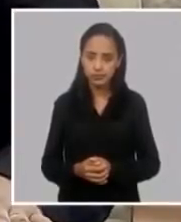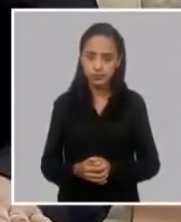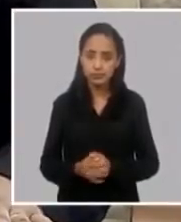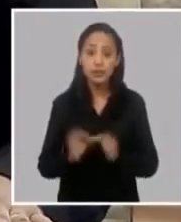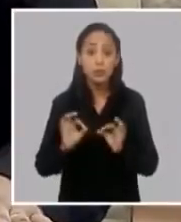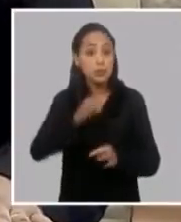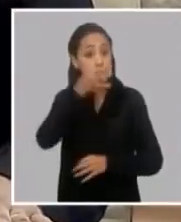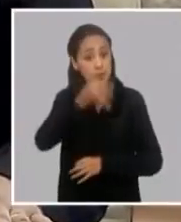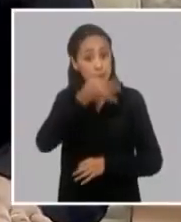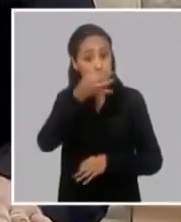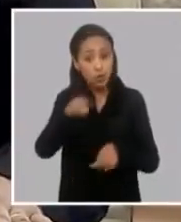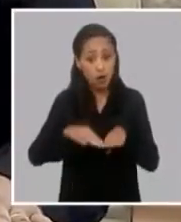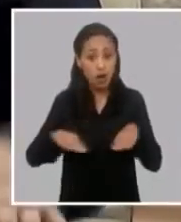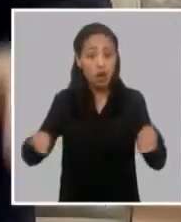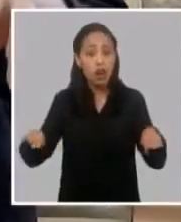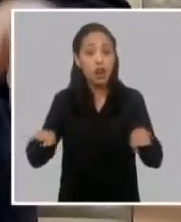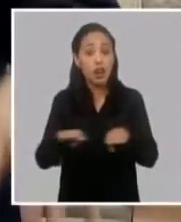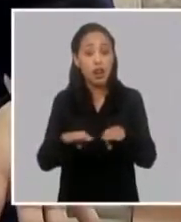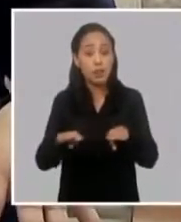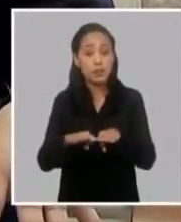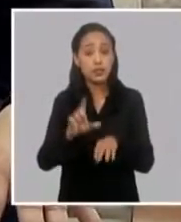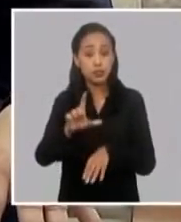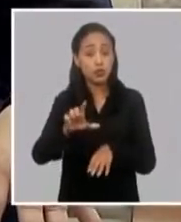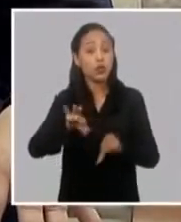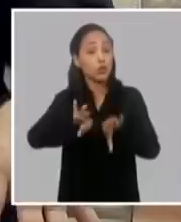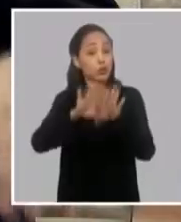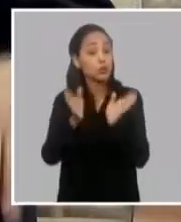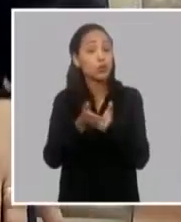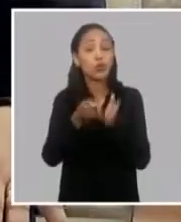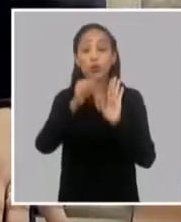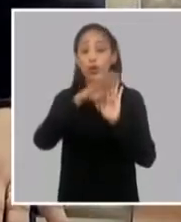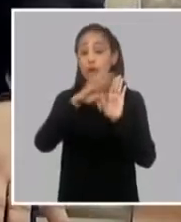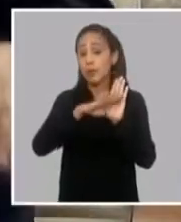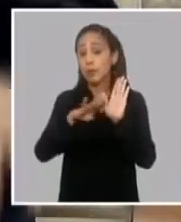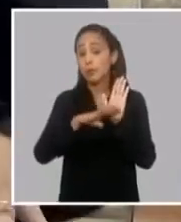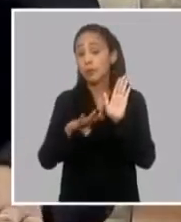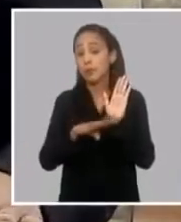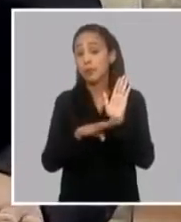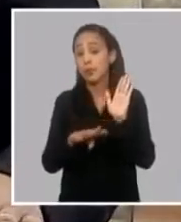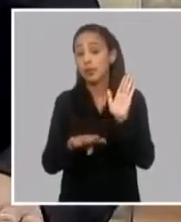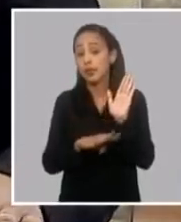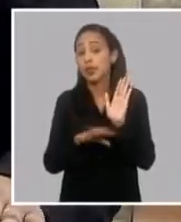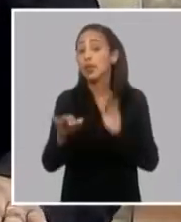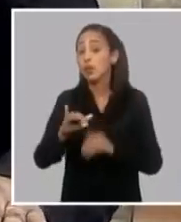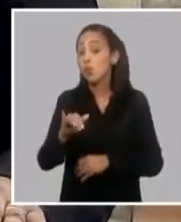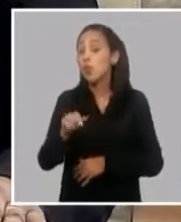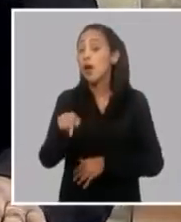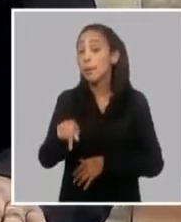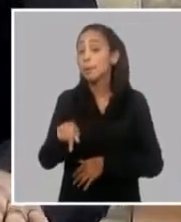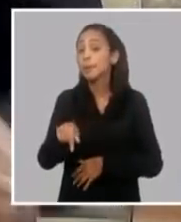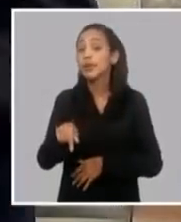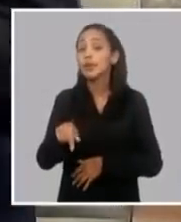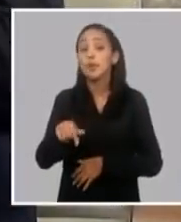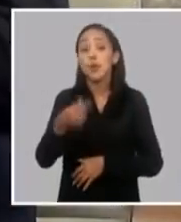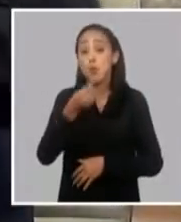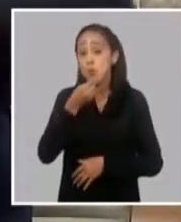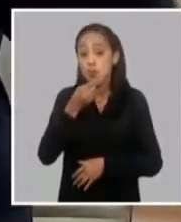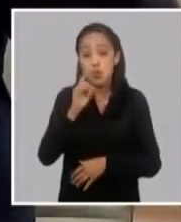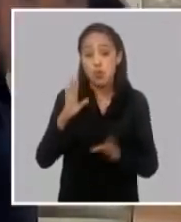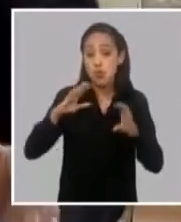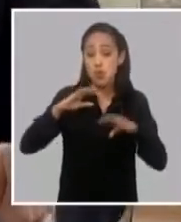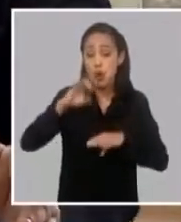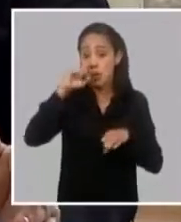explicó también en la mesa de luna, todas esas medidas que limitan el arribo de combustibles al país, toda esa